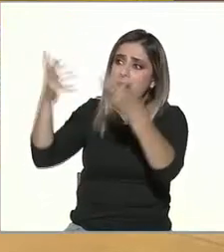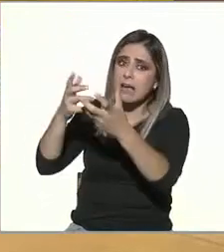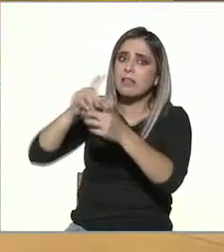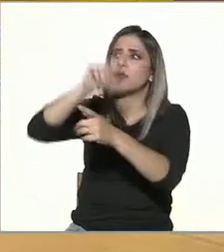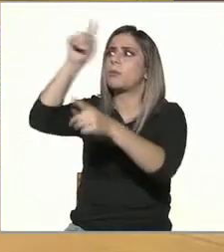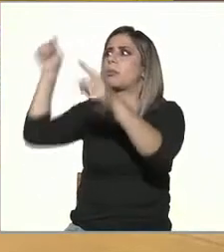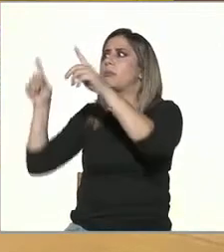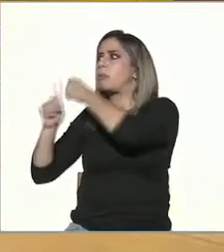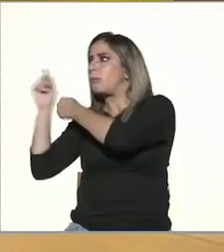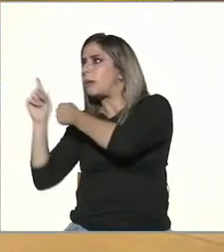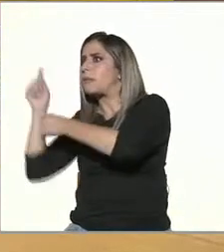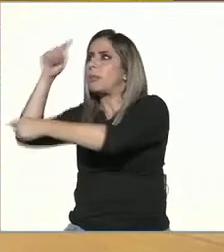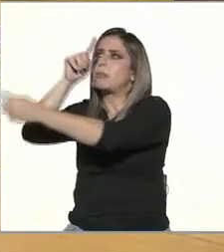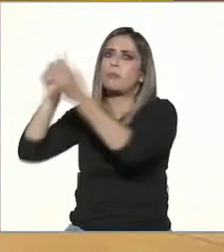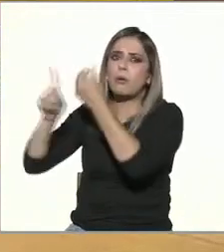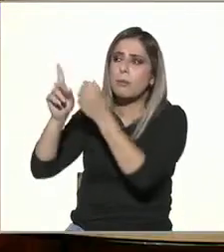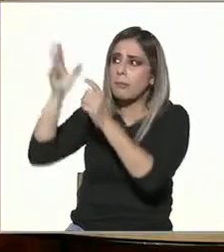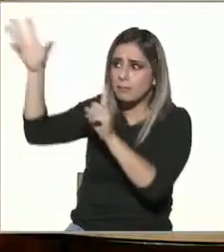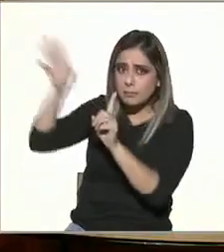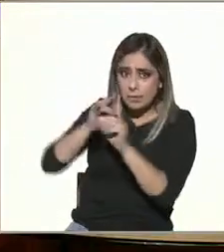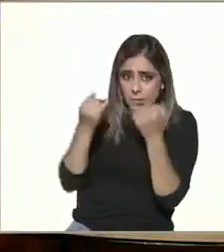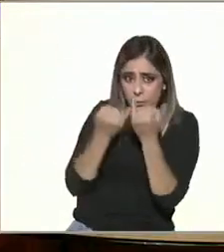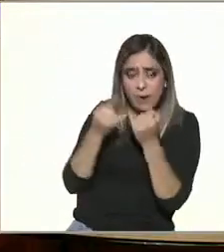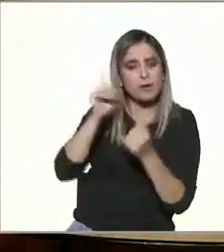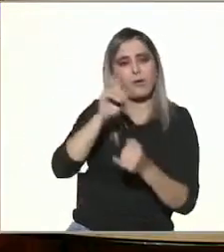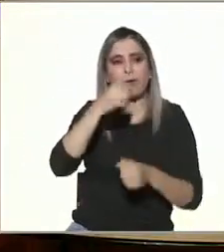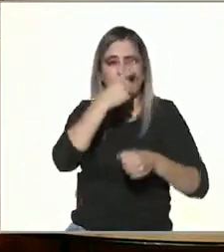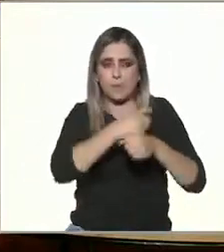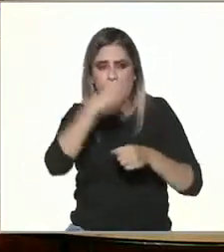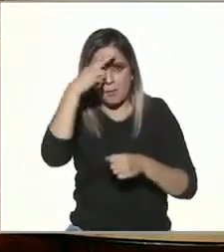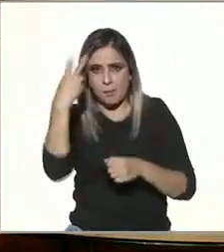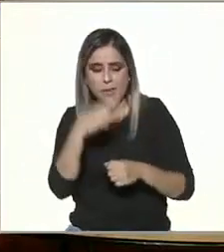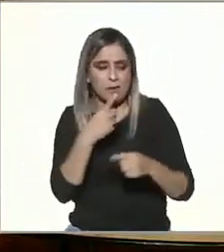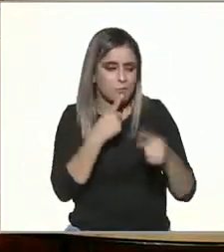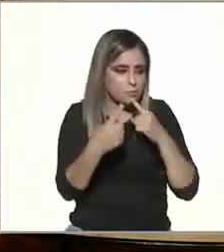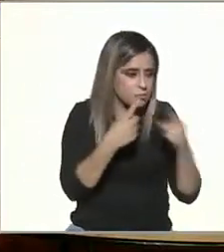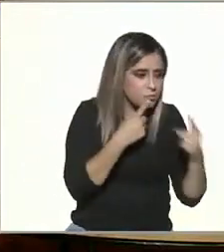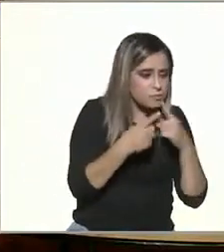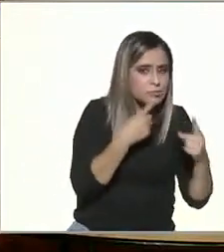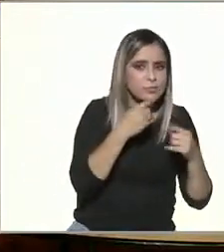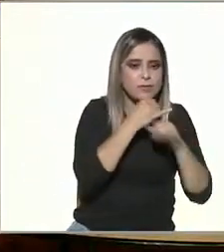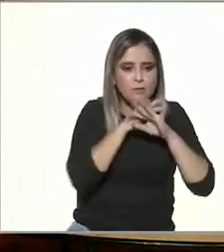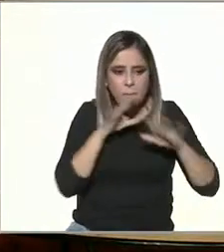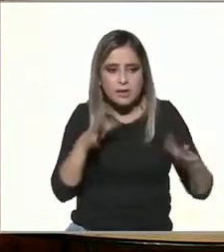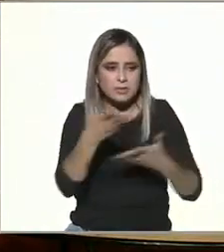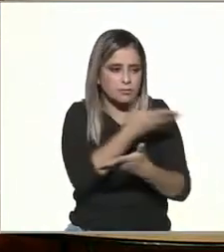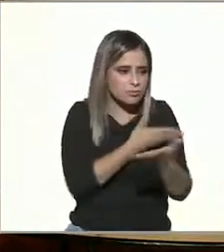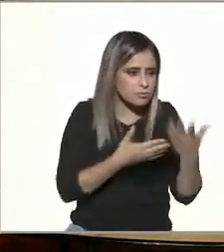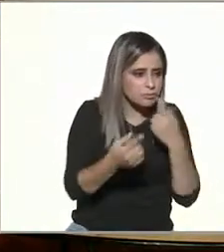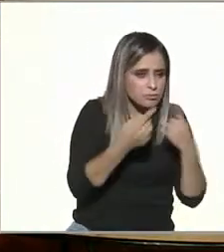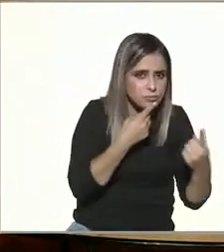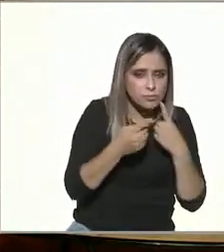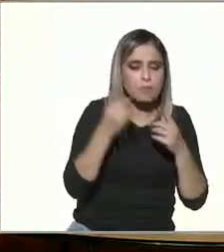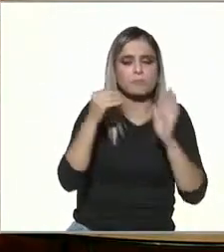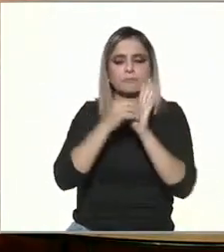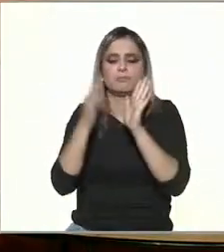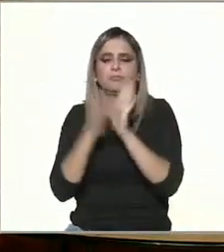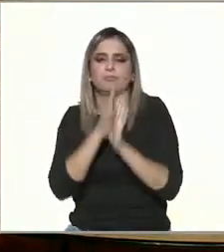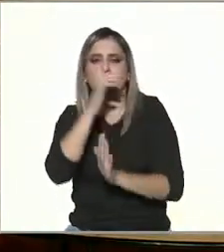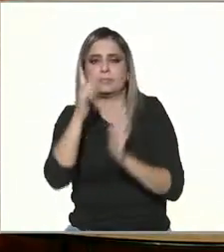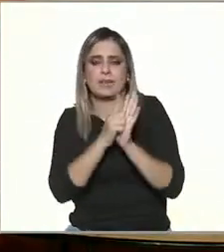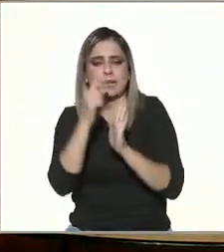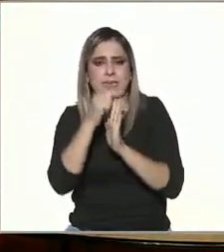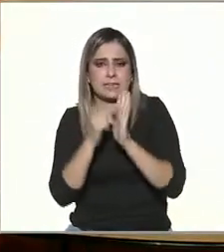queremos eso entonces queremos tener buen conocimiento data es poder y cómo entramos en este tema para eso